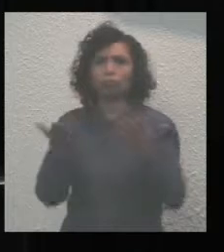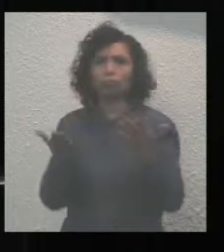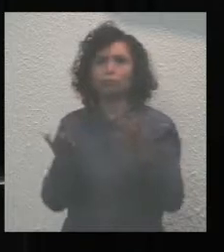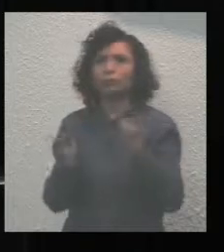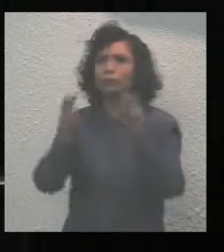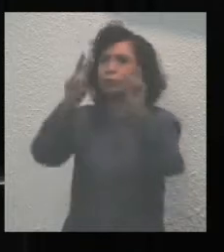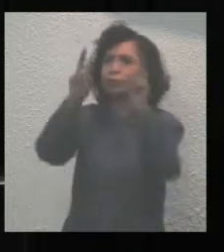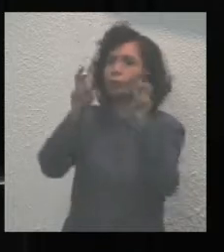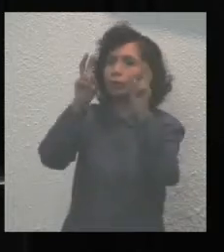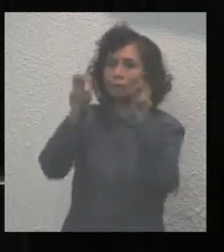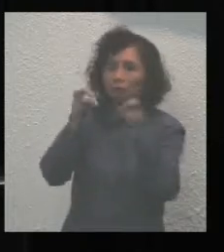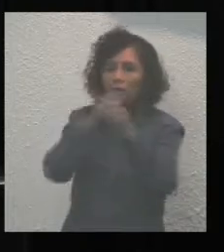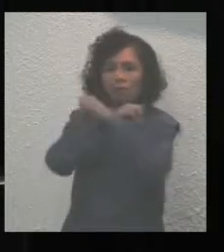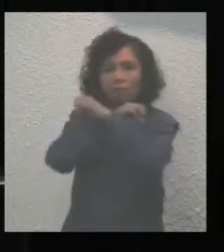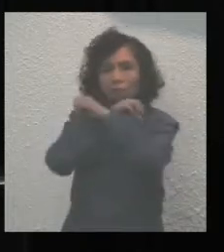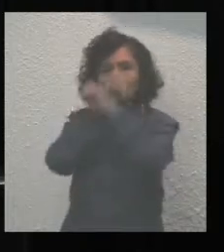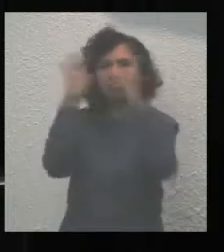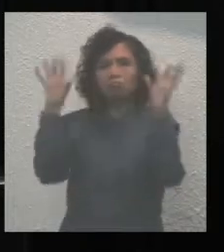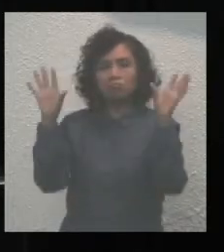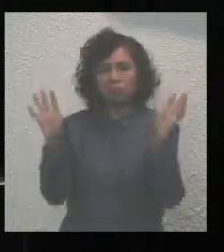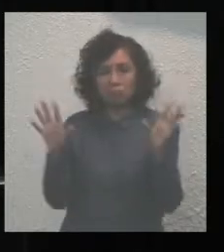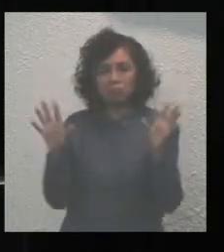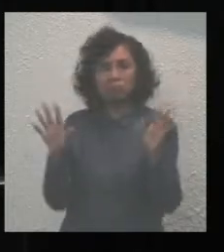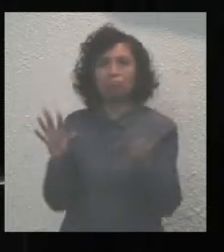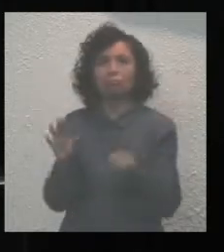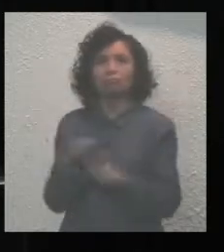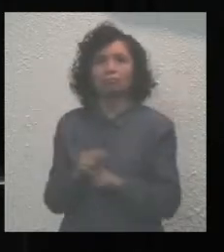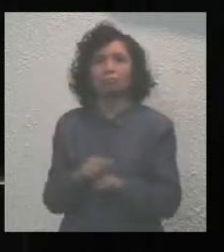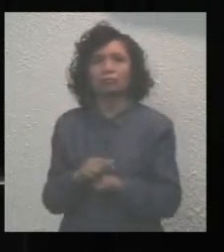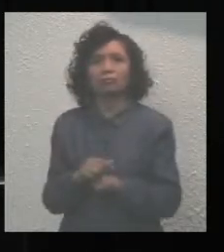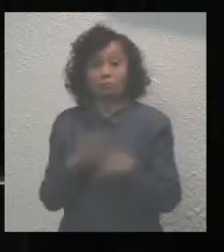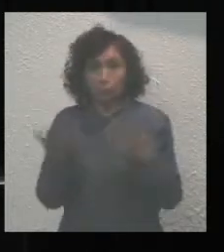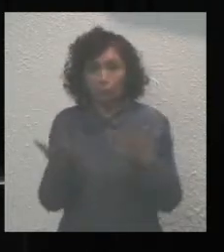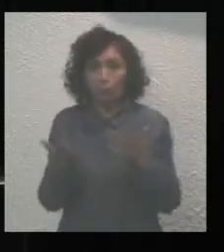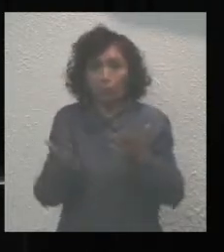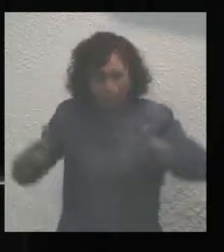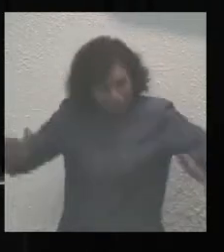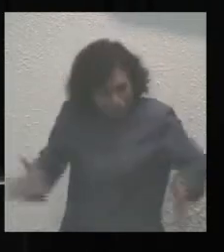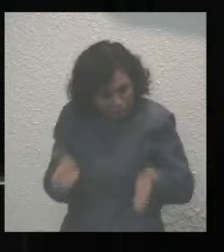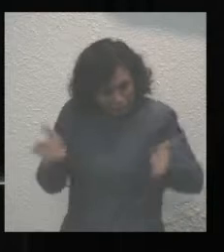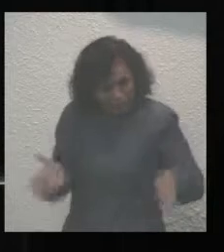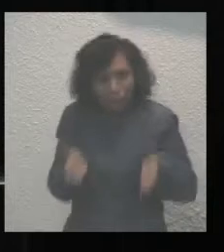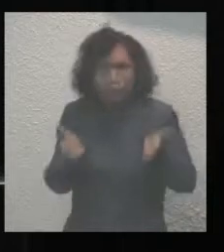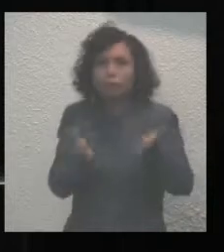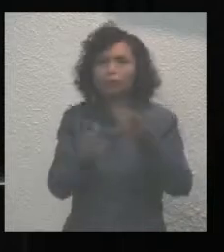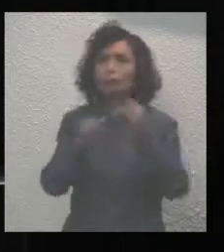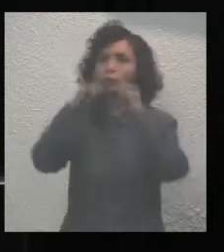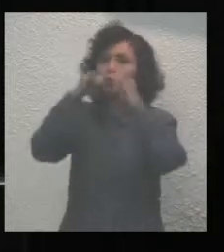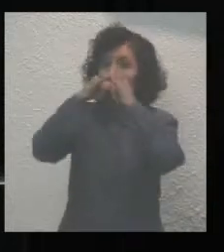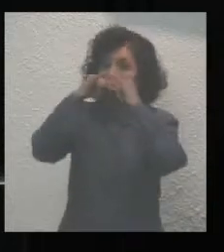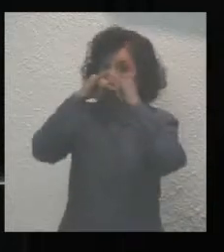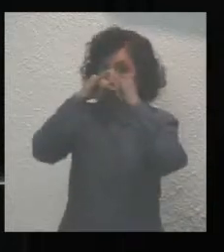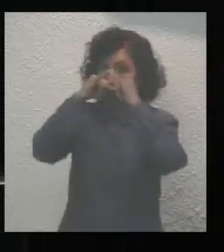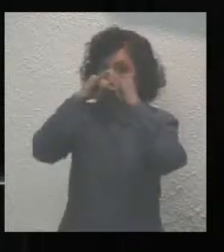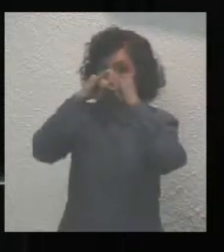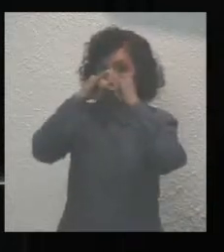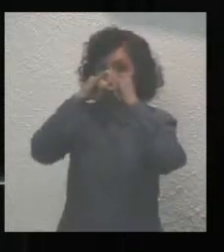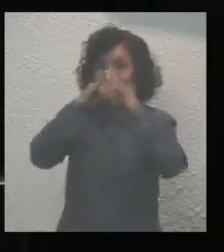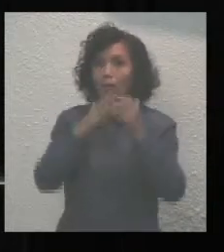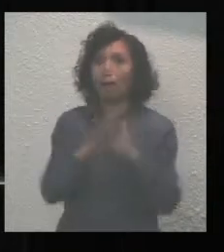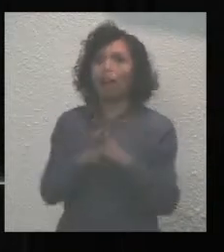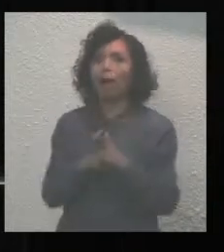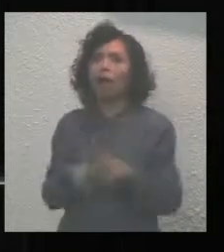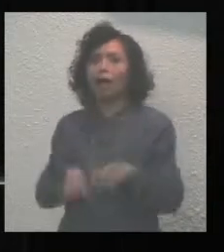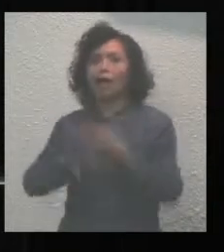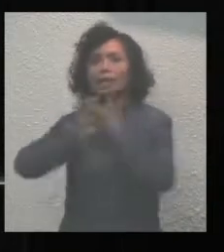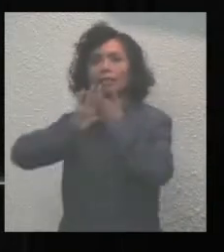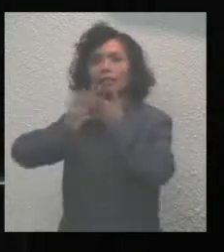de transparencia y rendición de cuentas, el fortalecimiento de las instituciones en combate a la corrupción